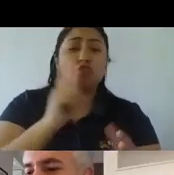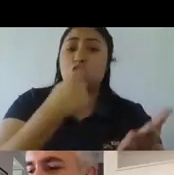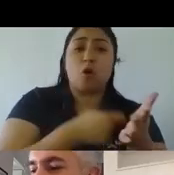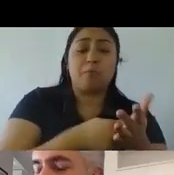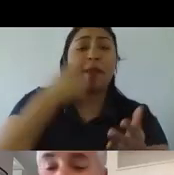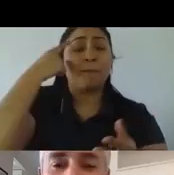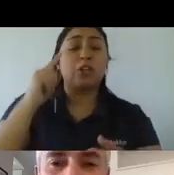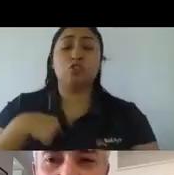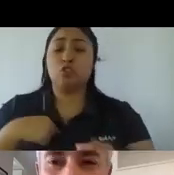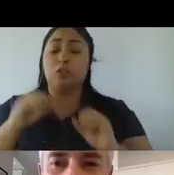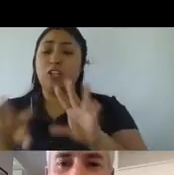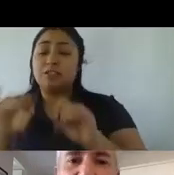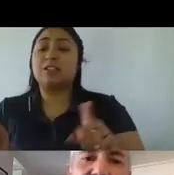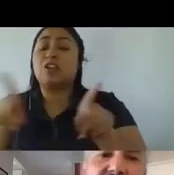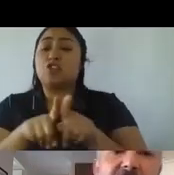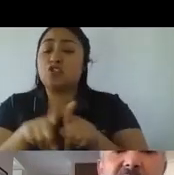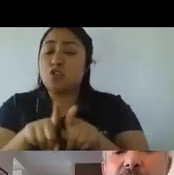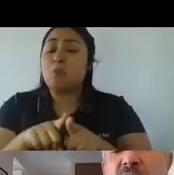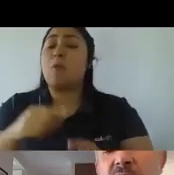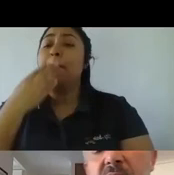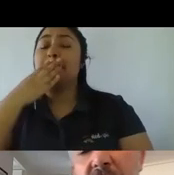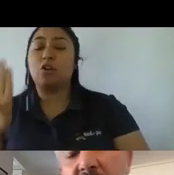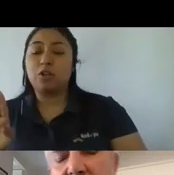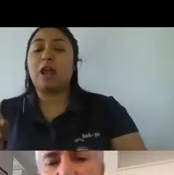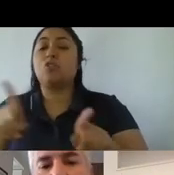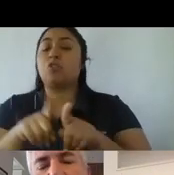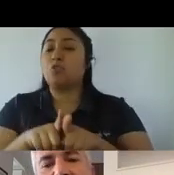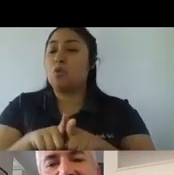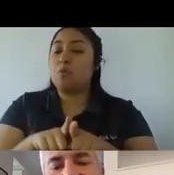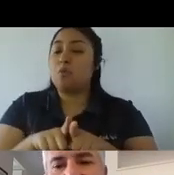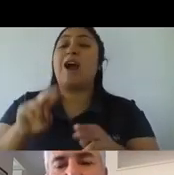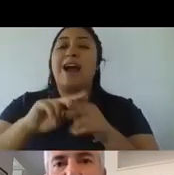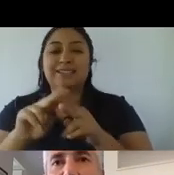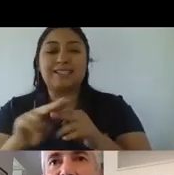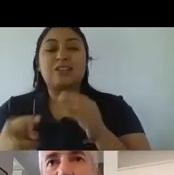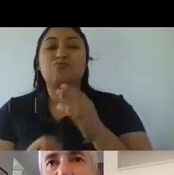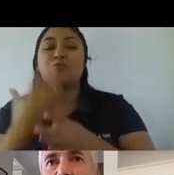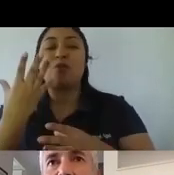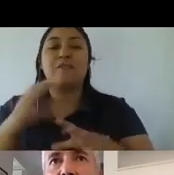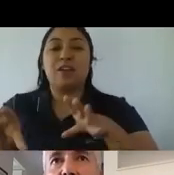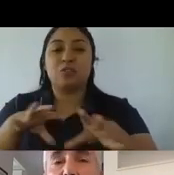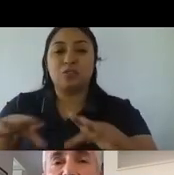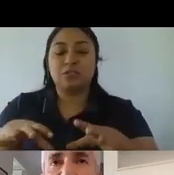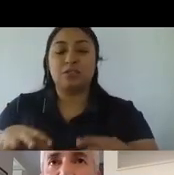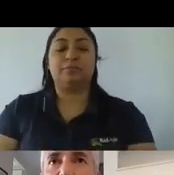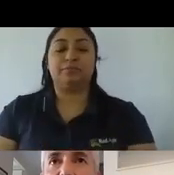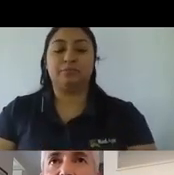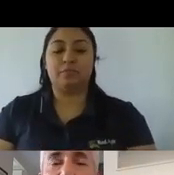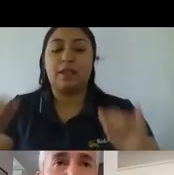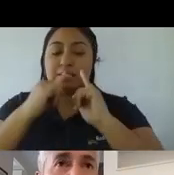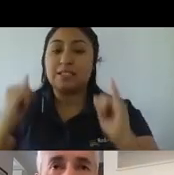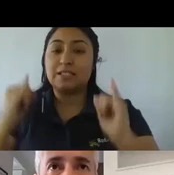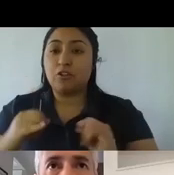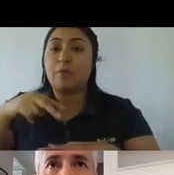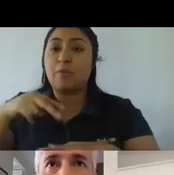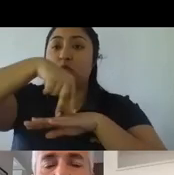cómo tunearlos si ustedes quieren y así nos encontramos entonces en un escenario en donde